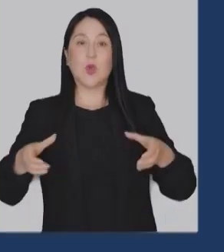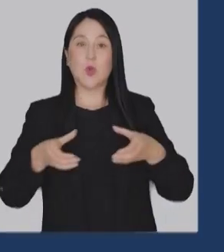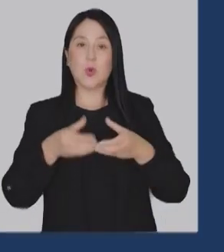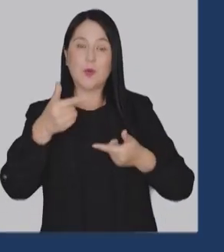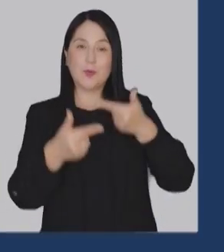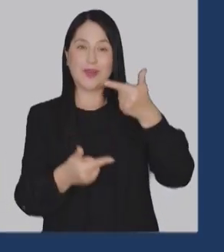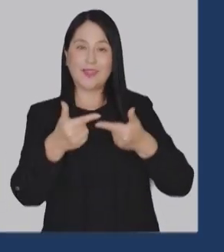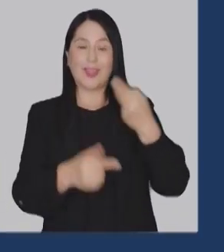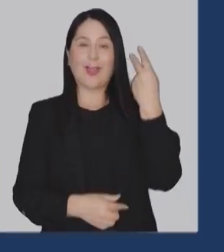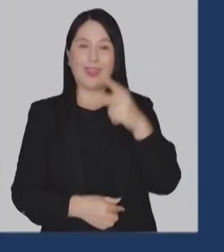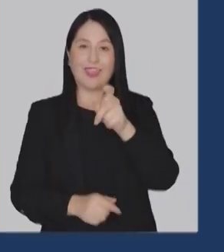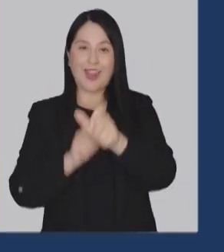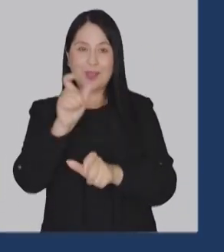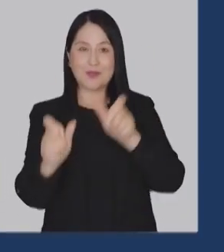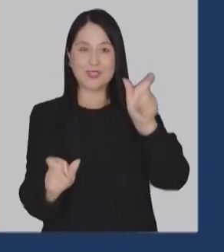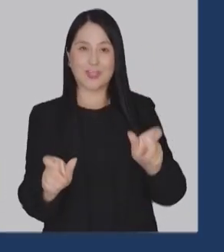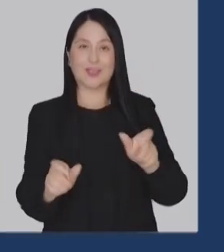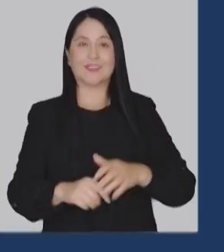Partido de la gente.